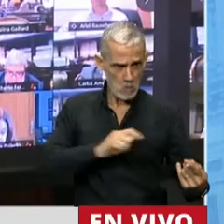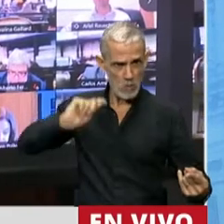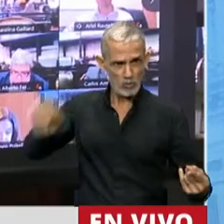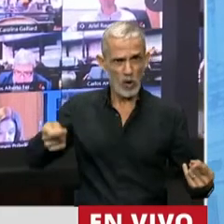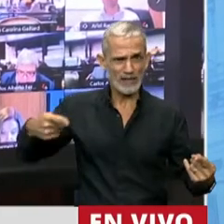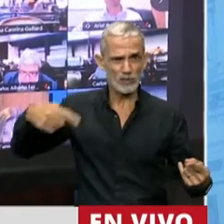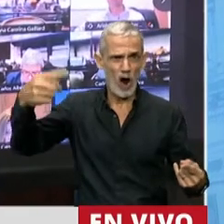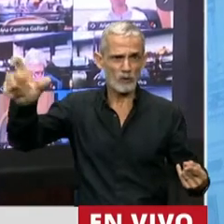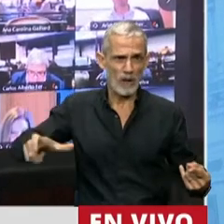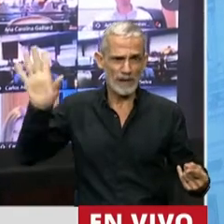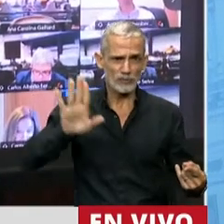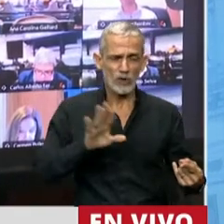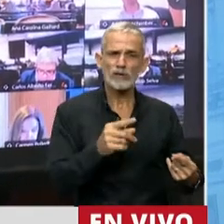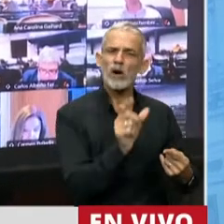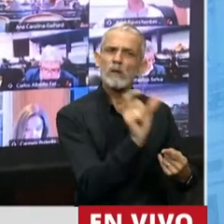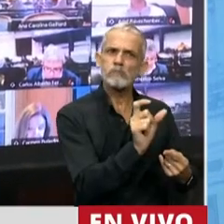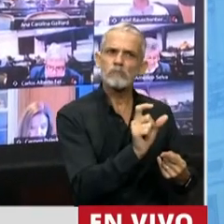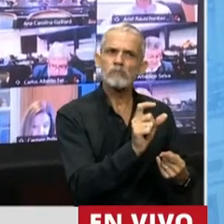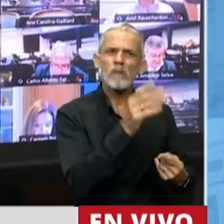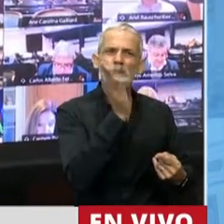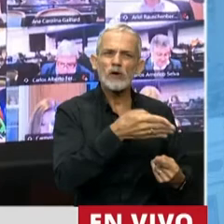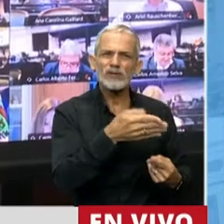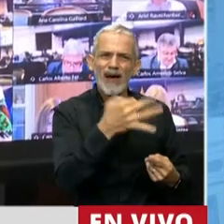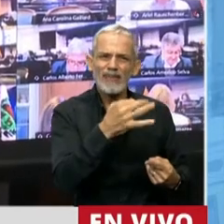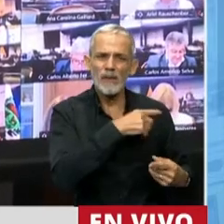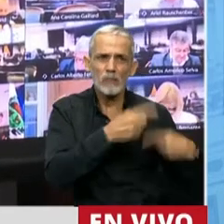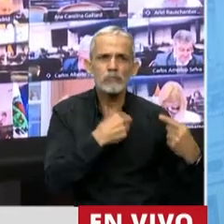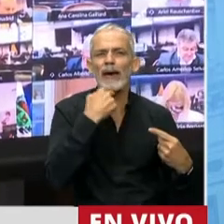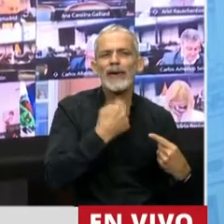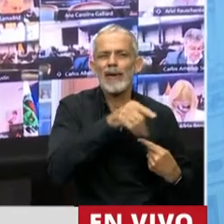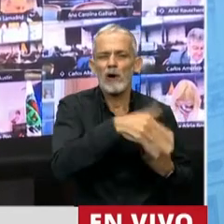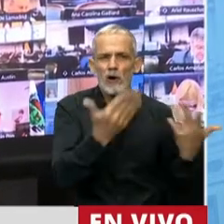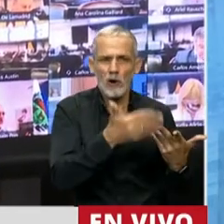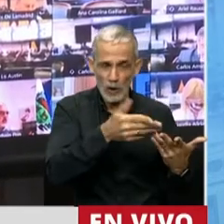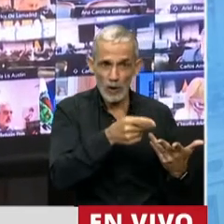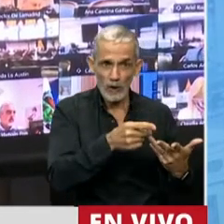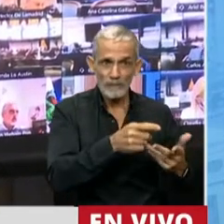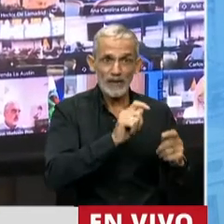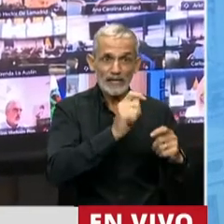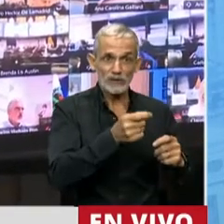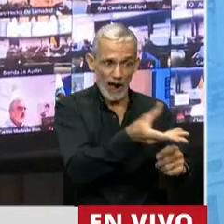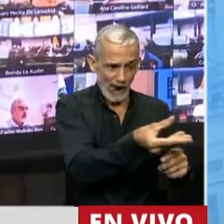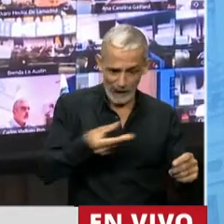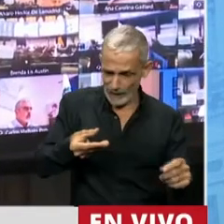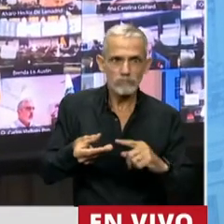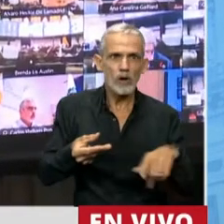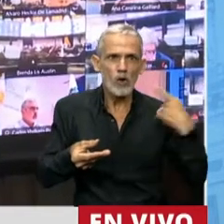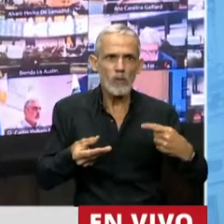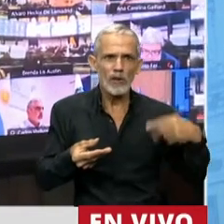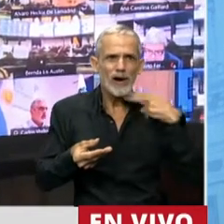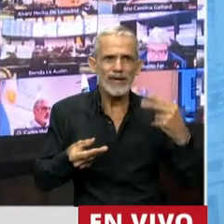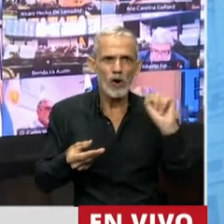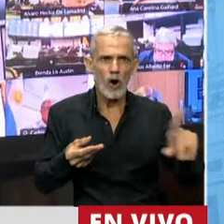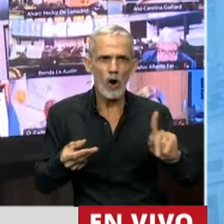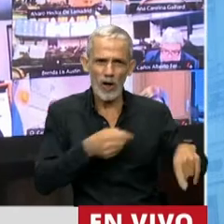afectada la legítima, la porción de la cual el causante no puede disponer. Pero lo